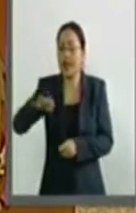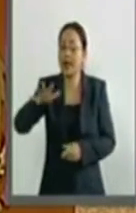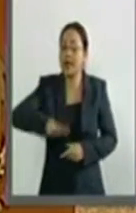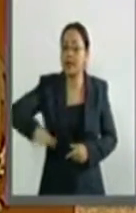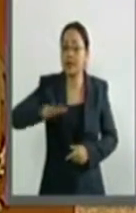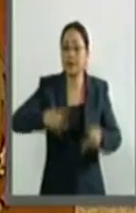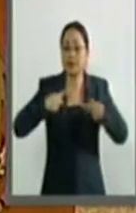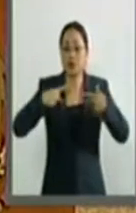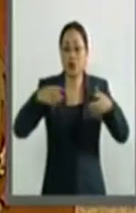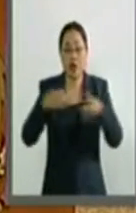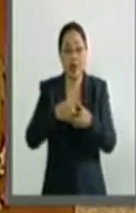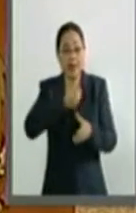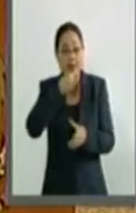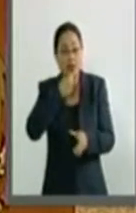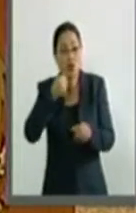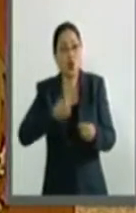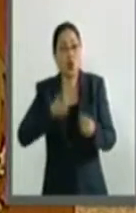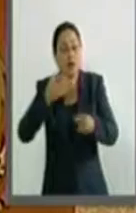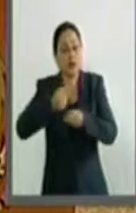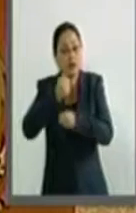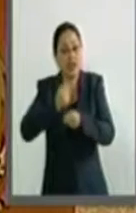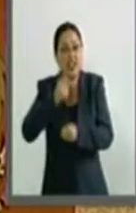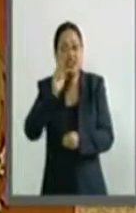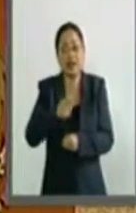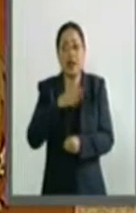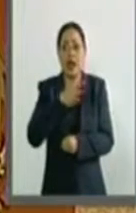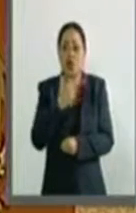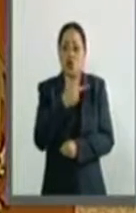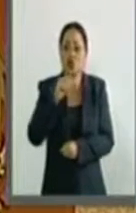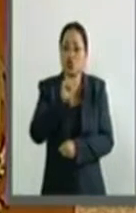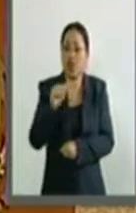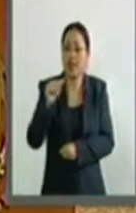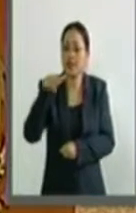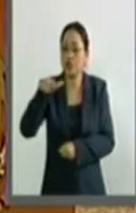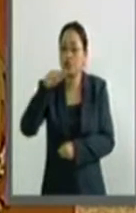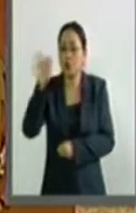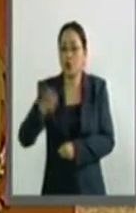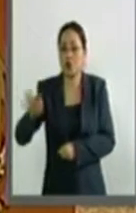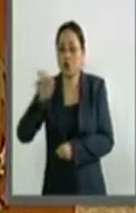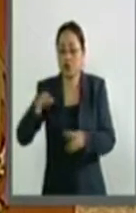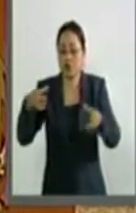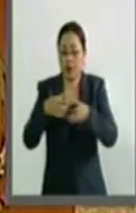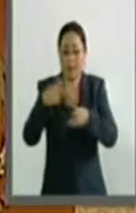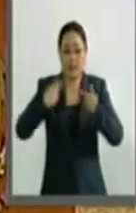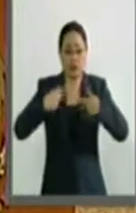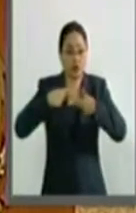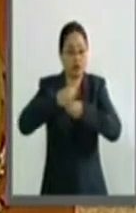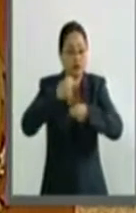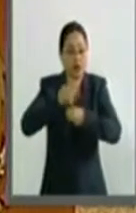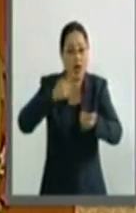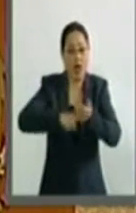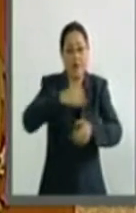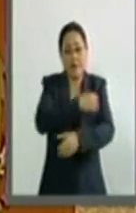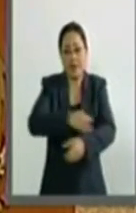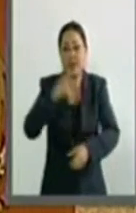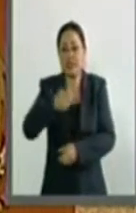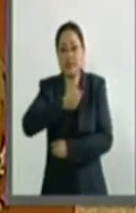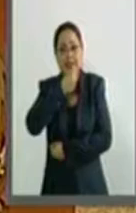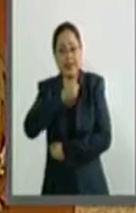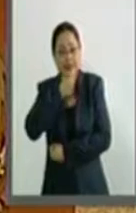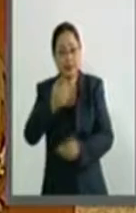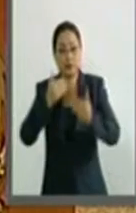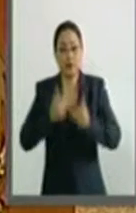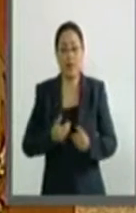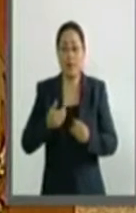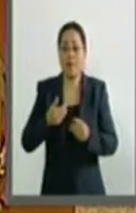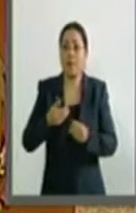sufrido maltrato y agresiones oscila entre el 8 y 18%. Asimismo, de acuerdo con la Encuesta Nacional de